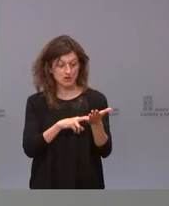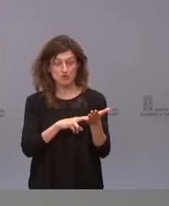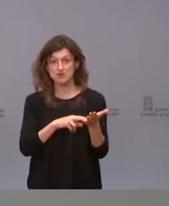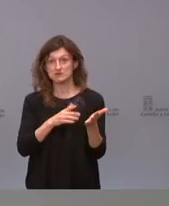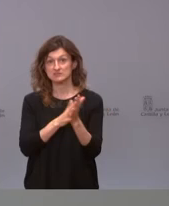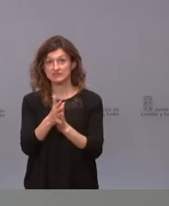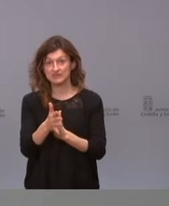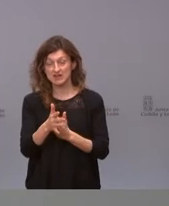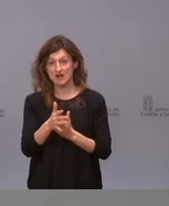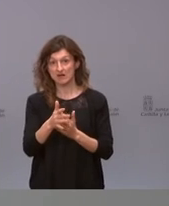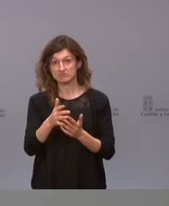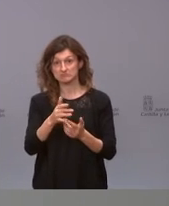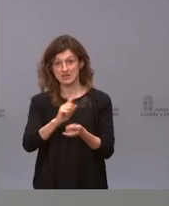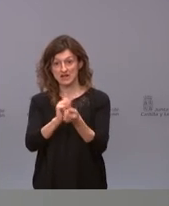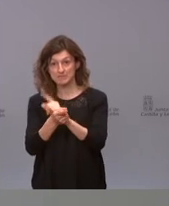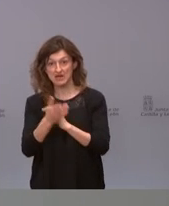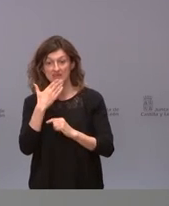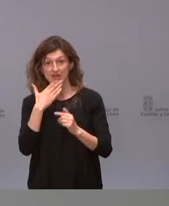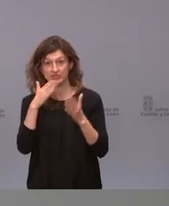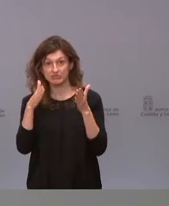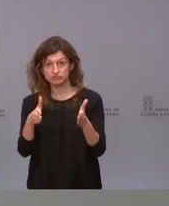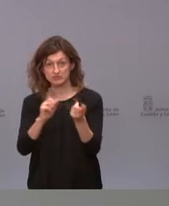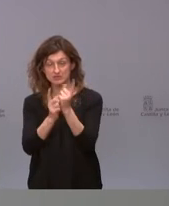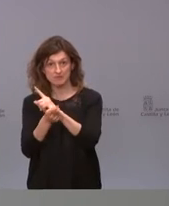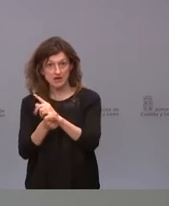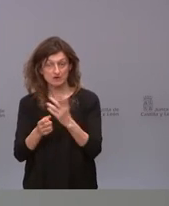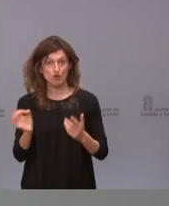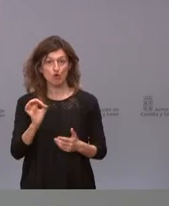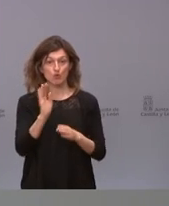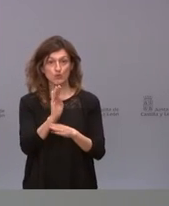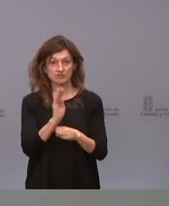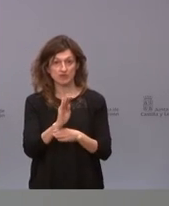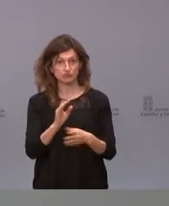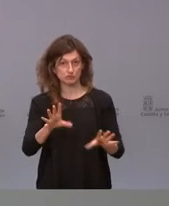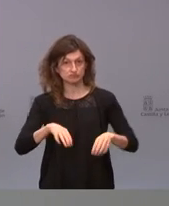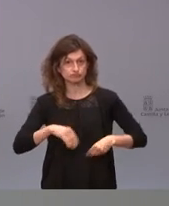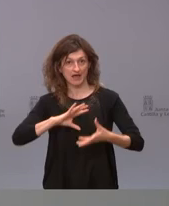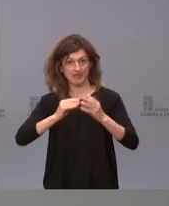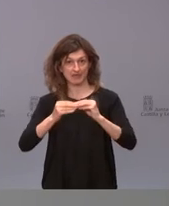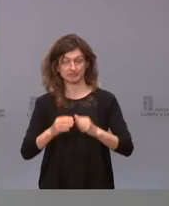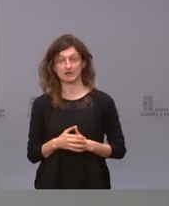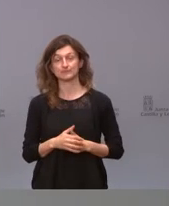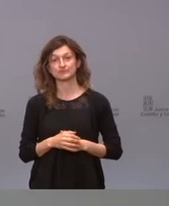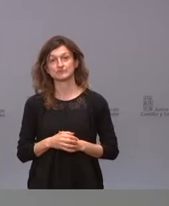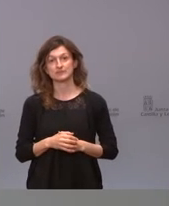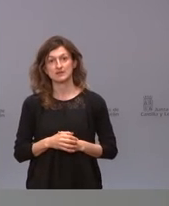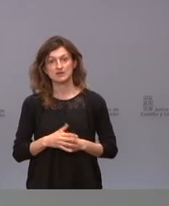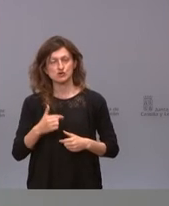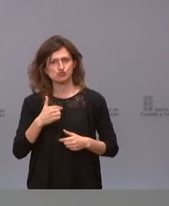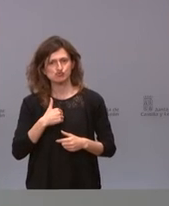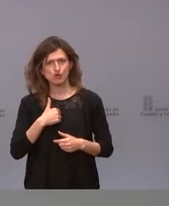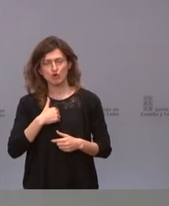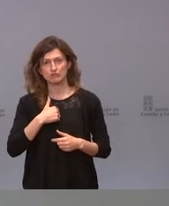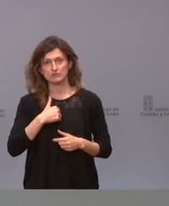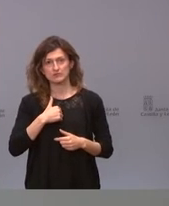cambiar la población diana o significa tener una serie de cuidados pues nos adaptaremos pero no teníamos yo no tenía